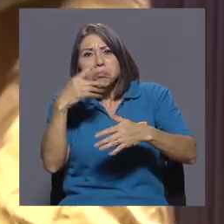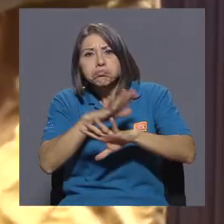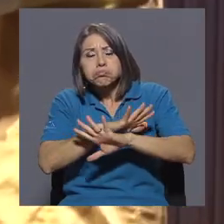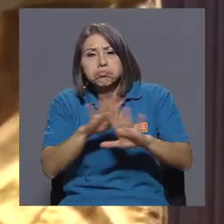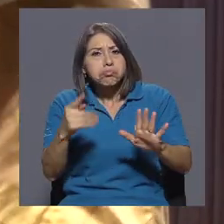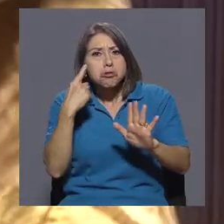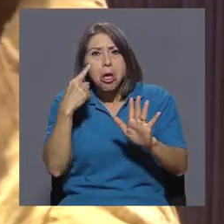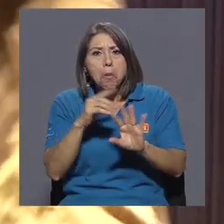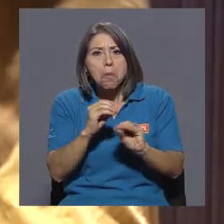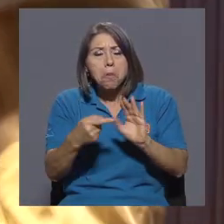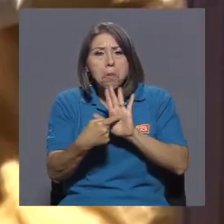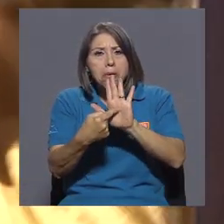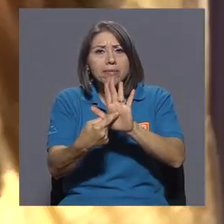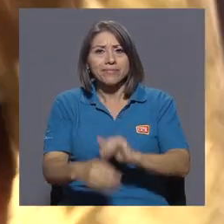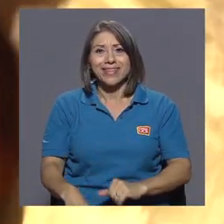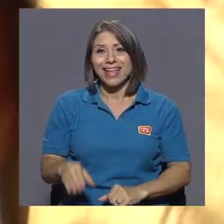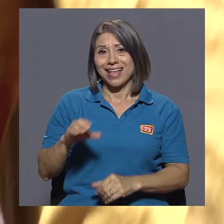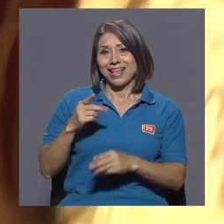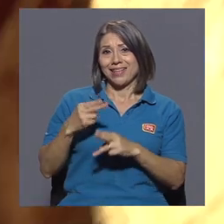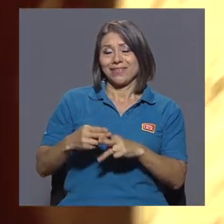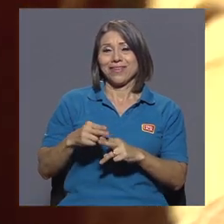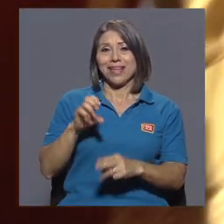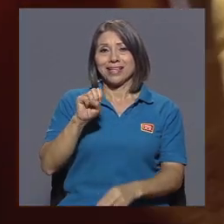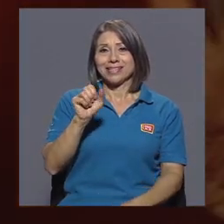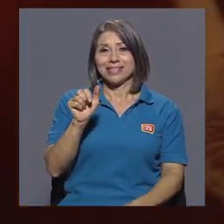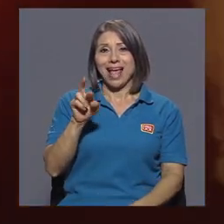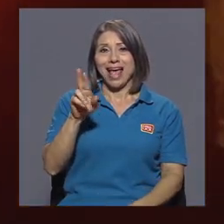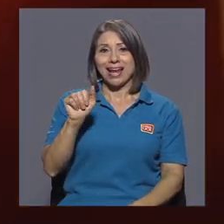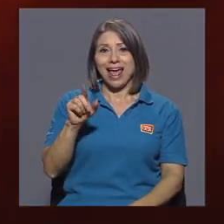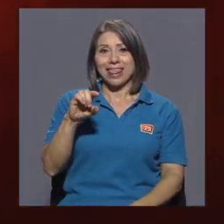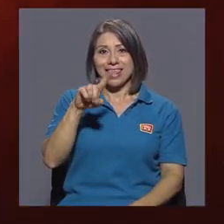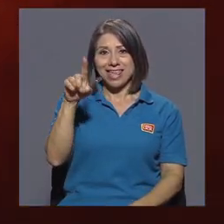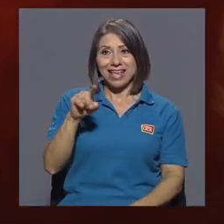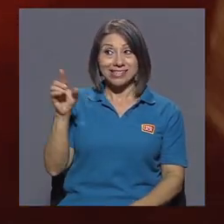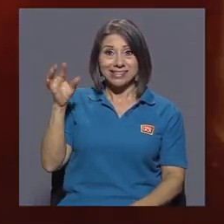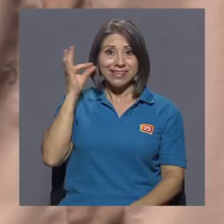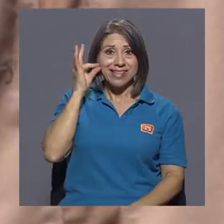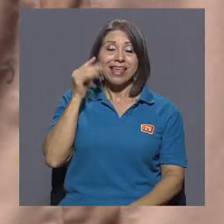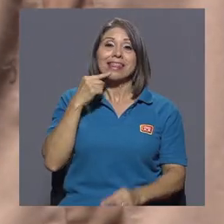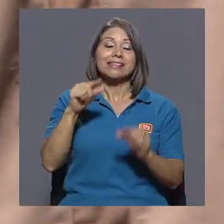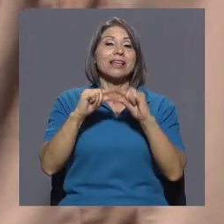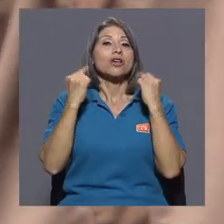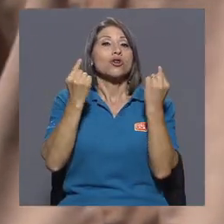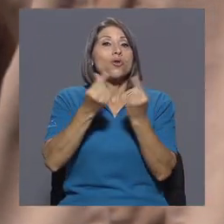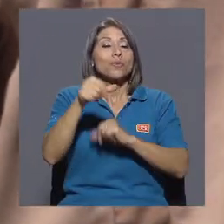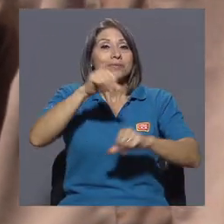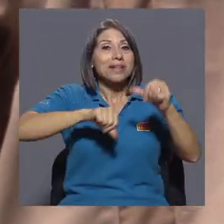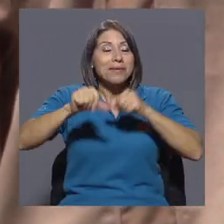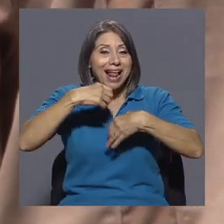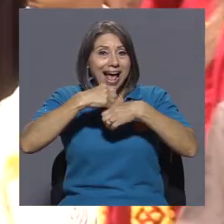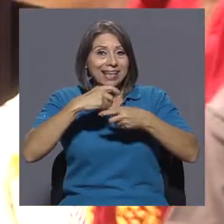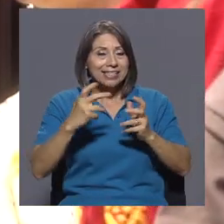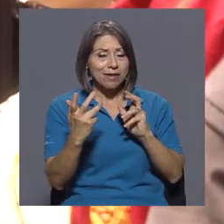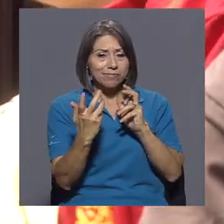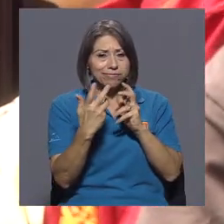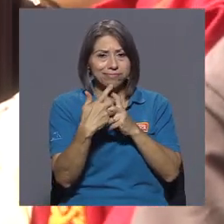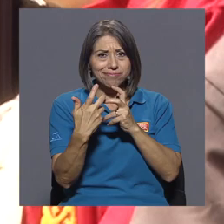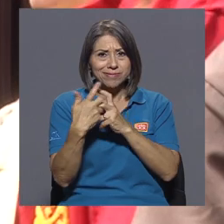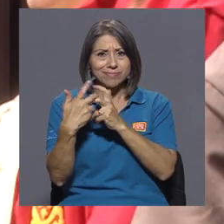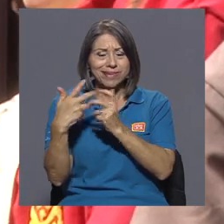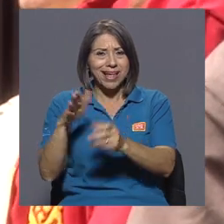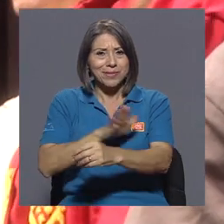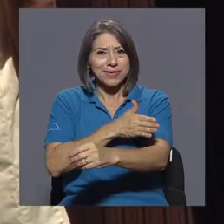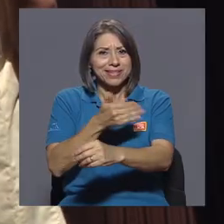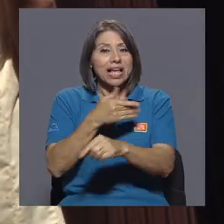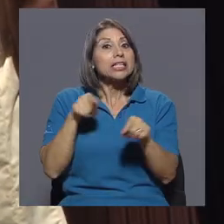De acuerdo con Sara Díaz, el grupo experimental hace sus propias adaptaciones musicales e incluso